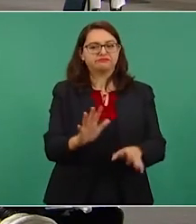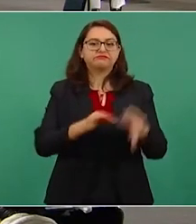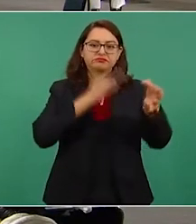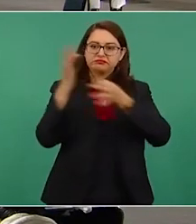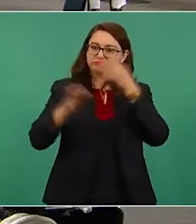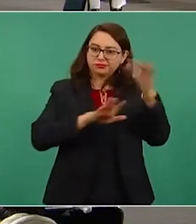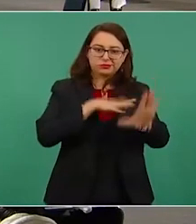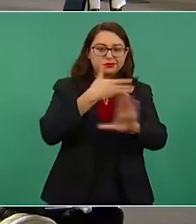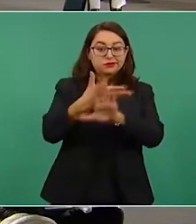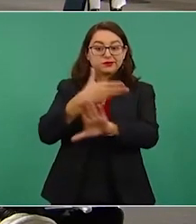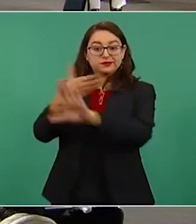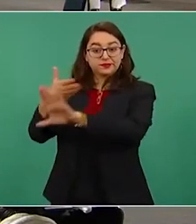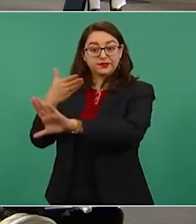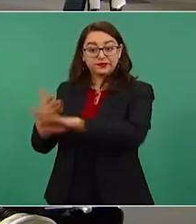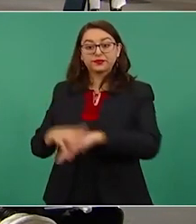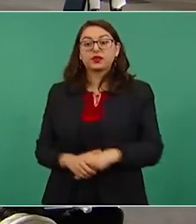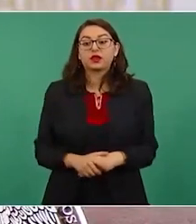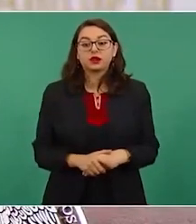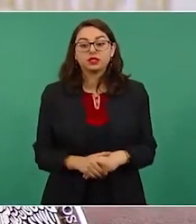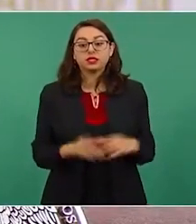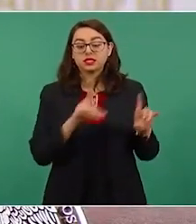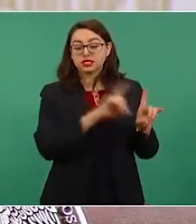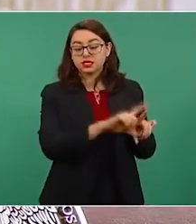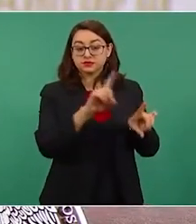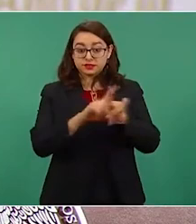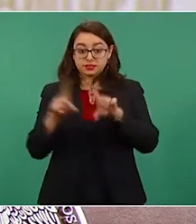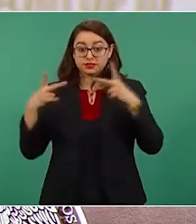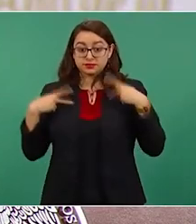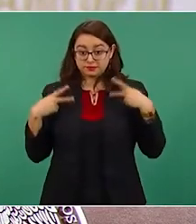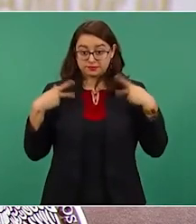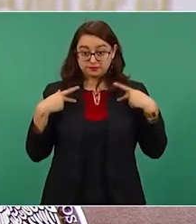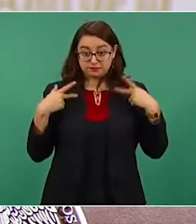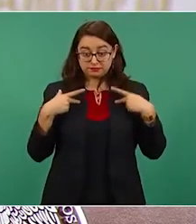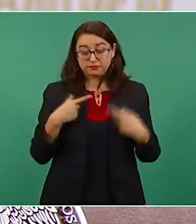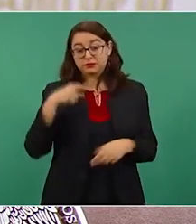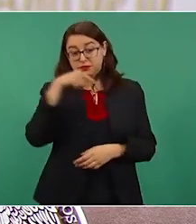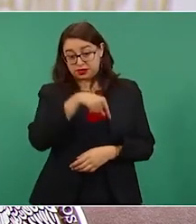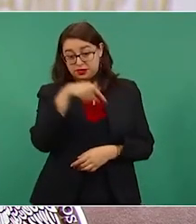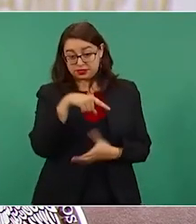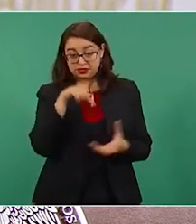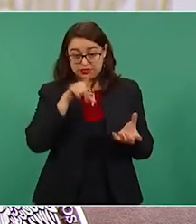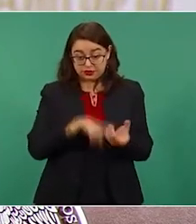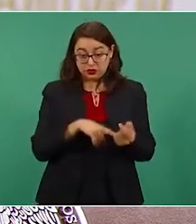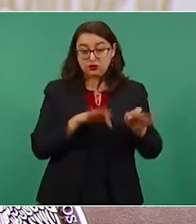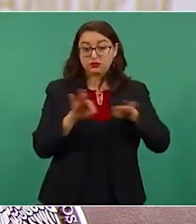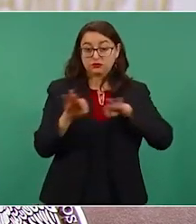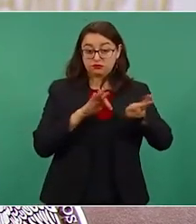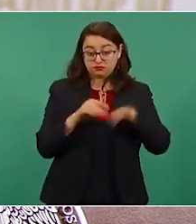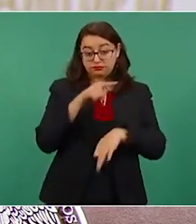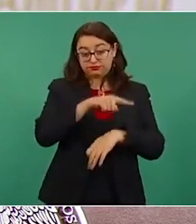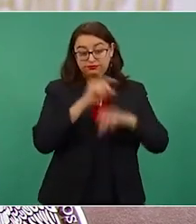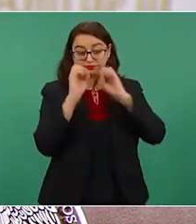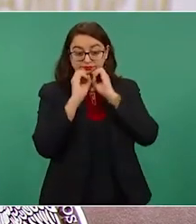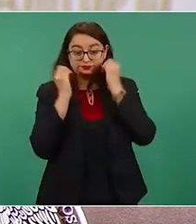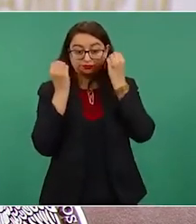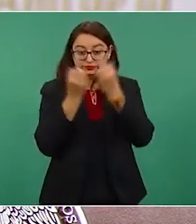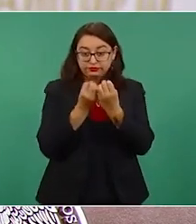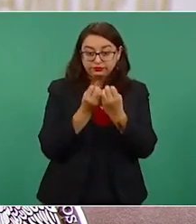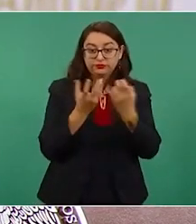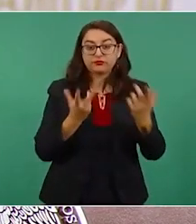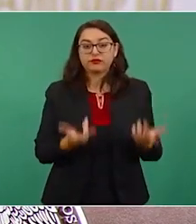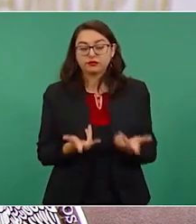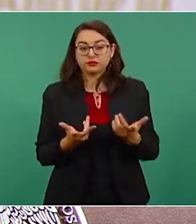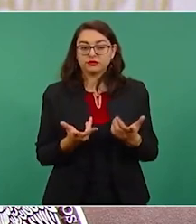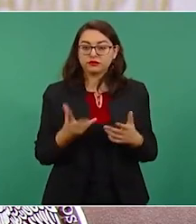De acuerdo con testimonios de personas que han trabajado en la World Justice Project, en esta organización, lejos de